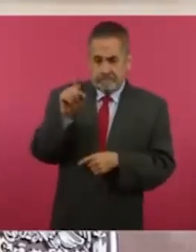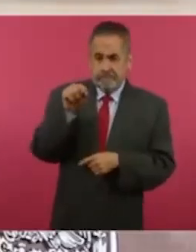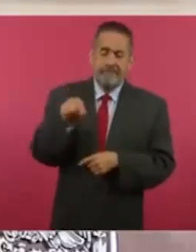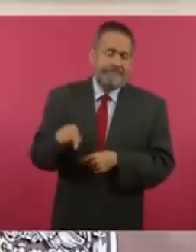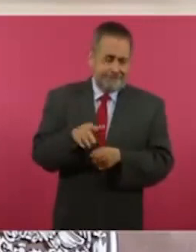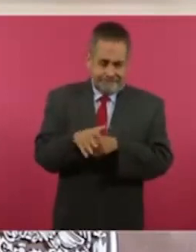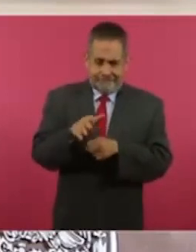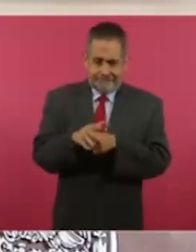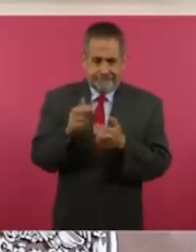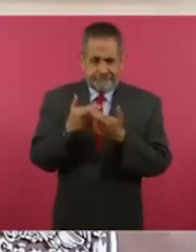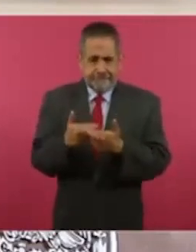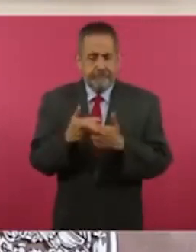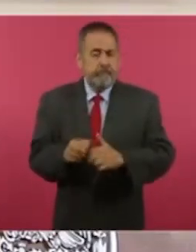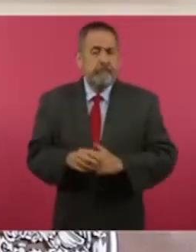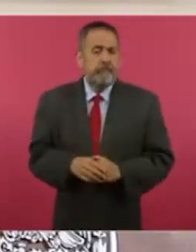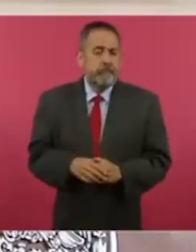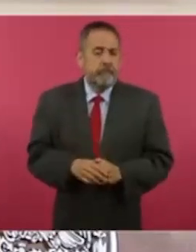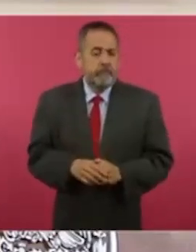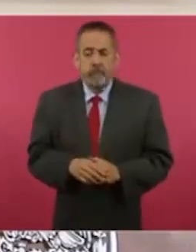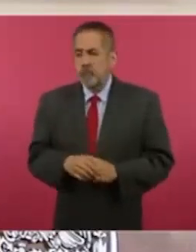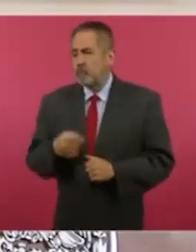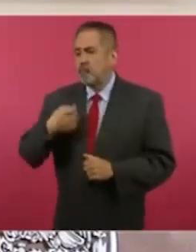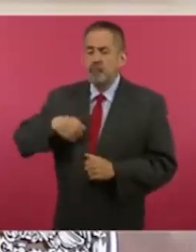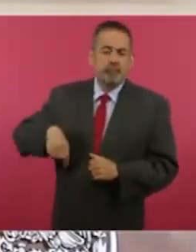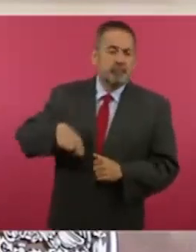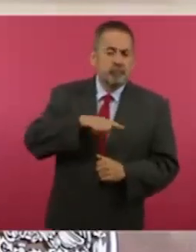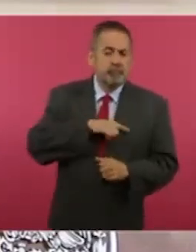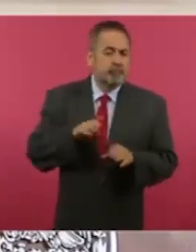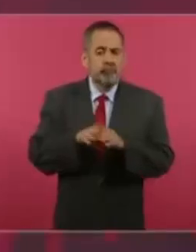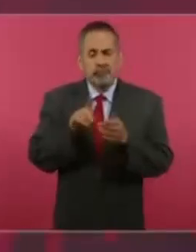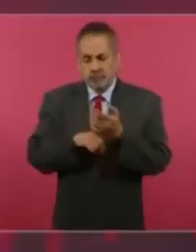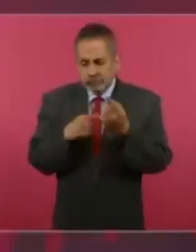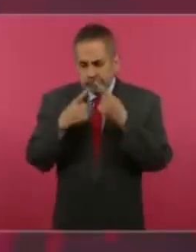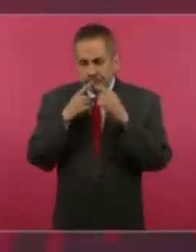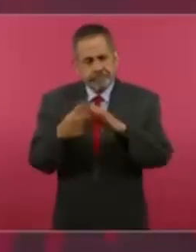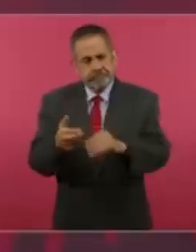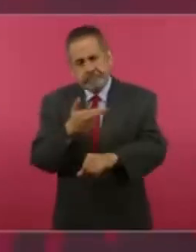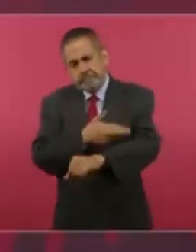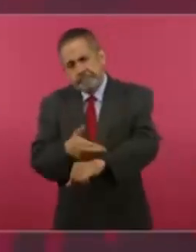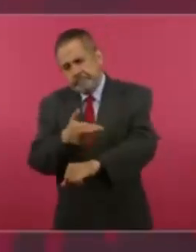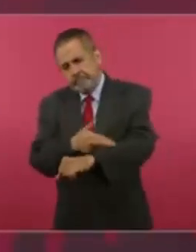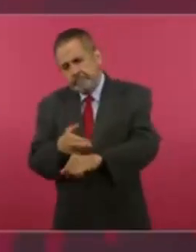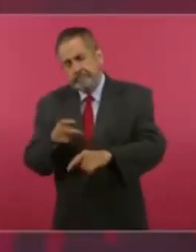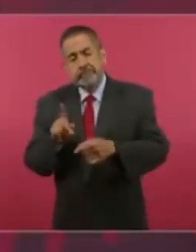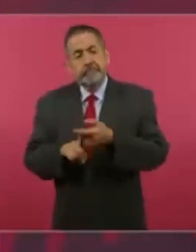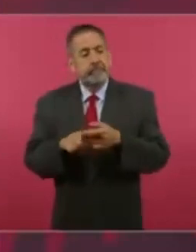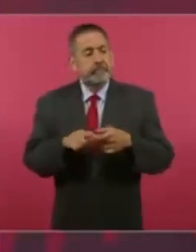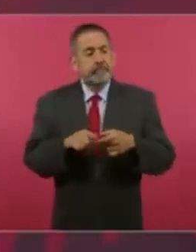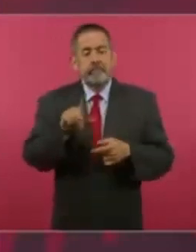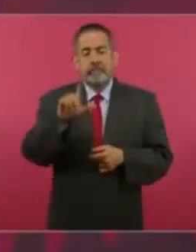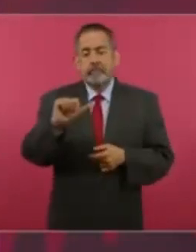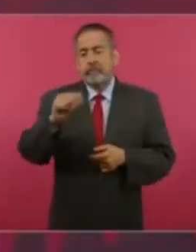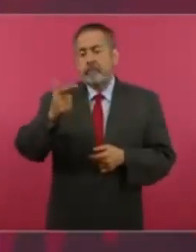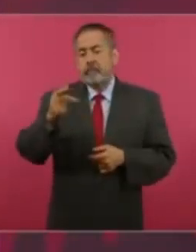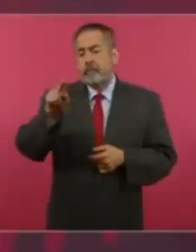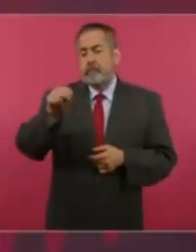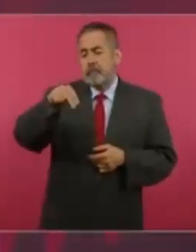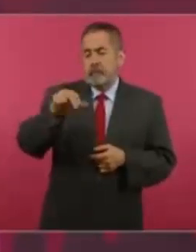lo que estamos haciendo en La Laguna es